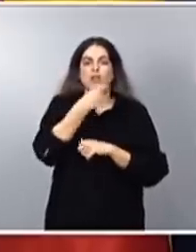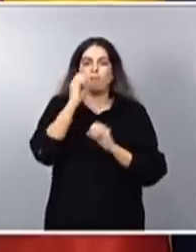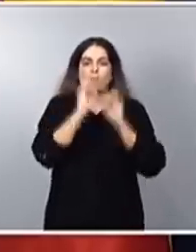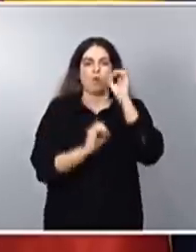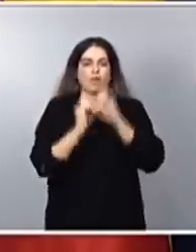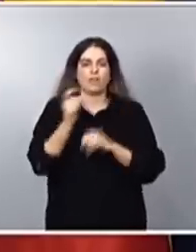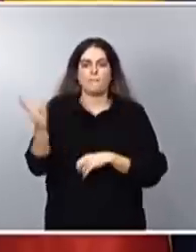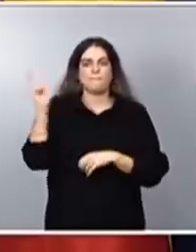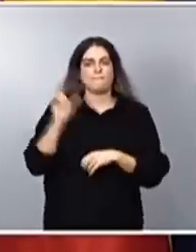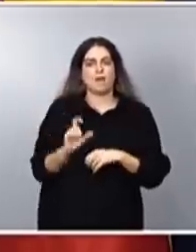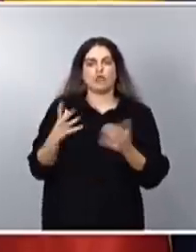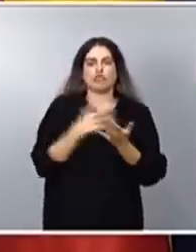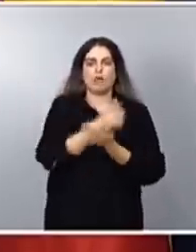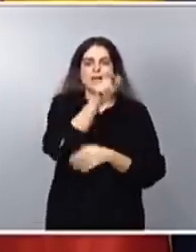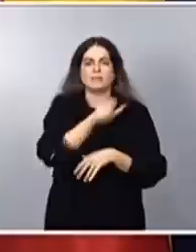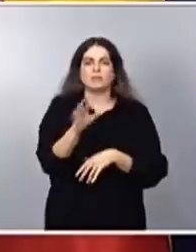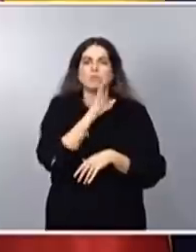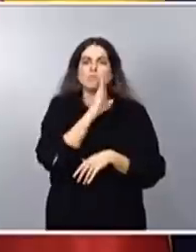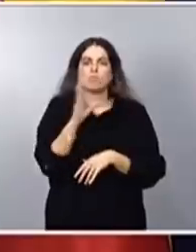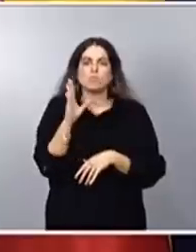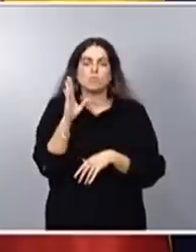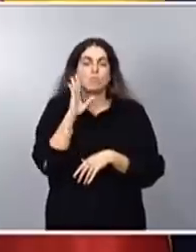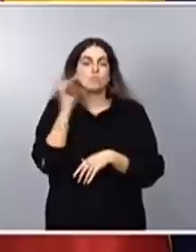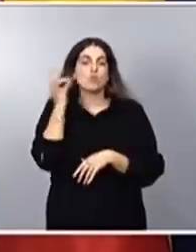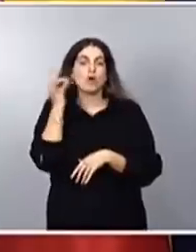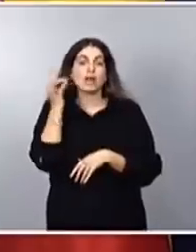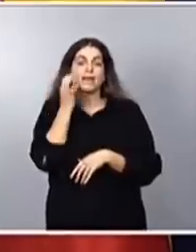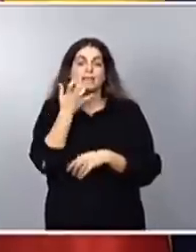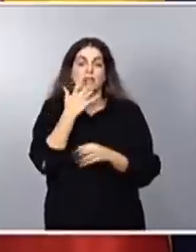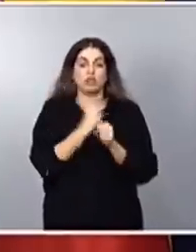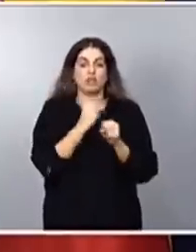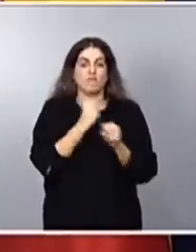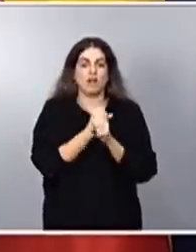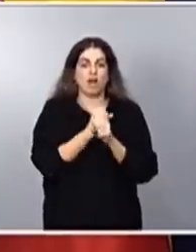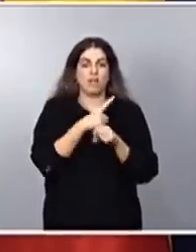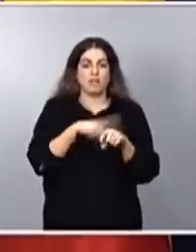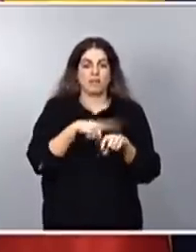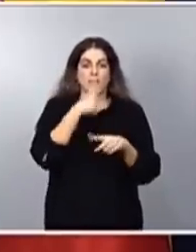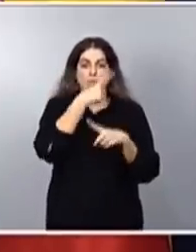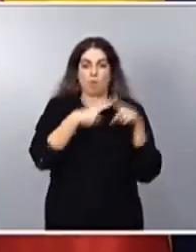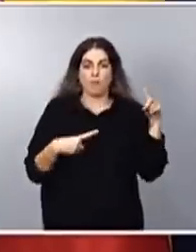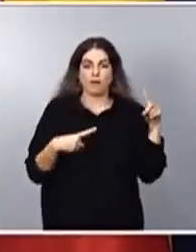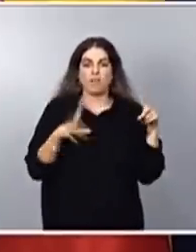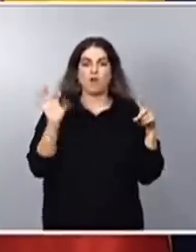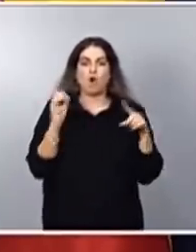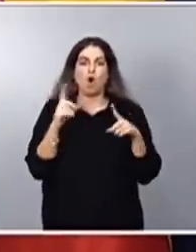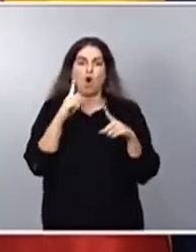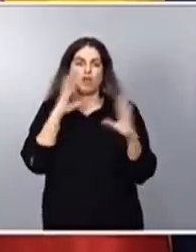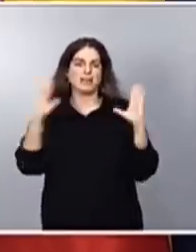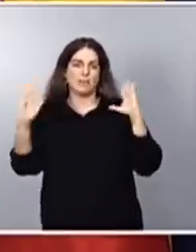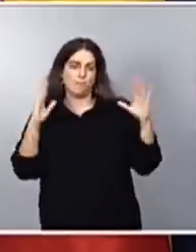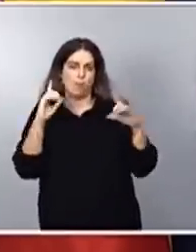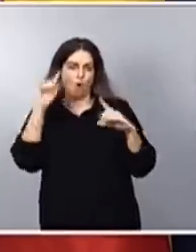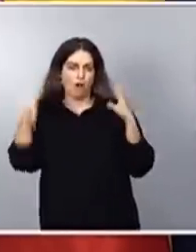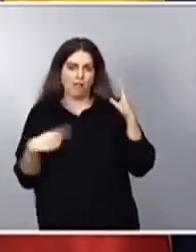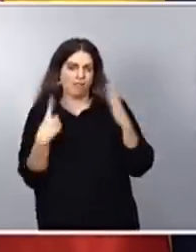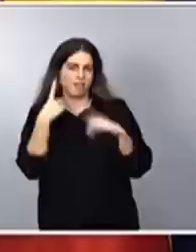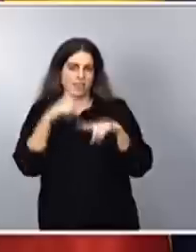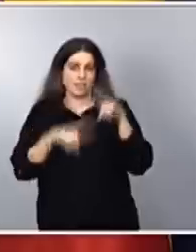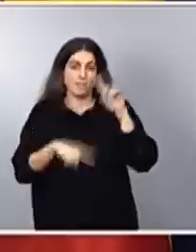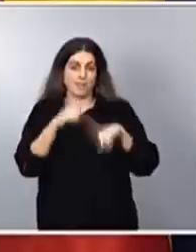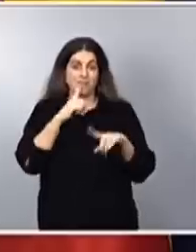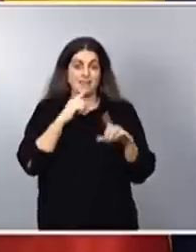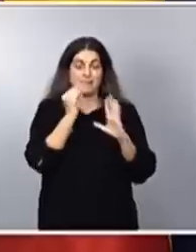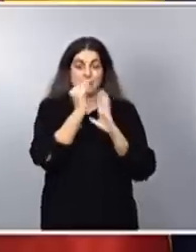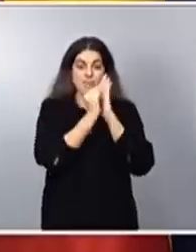tienen un empleo a tiempo parcial o también un empleo temporal. Según nuestros cálculos, esta medida va a beneficiar a entre 200.000 y